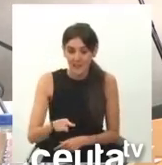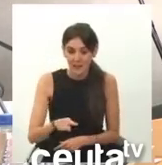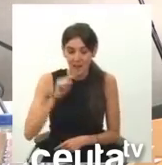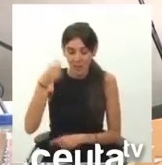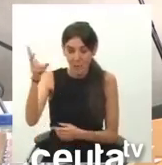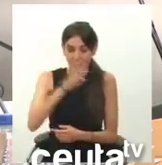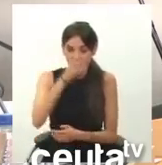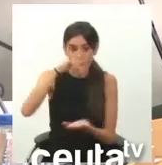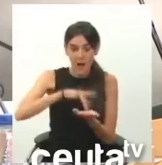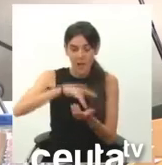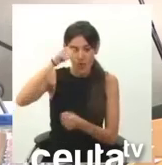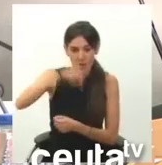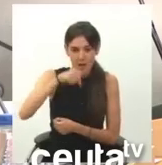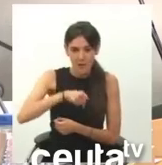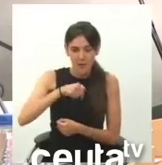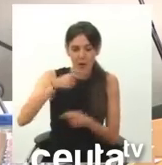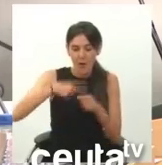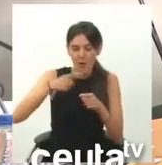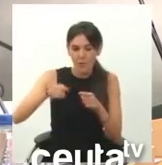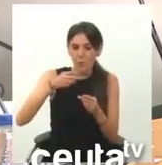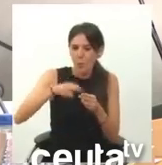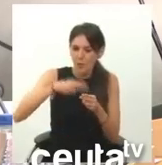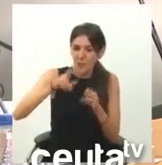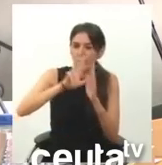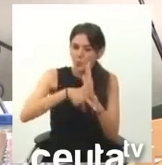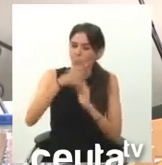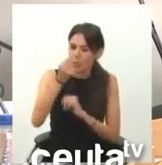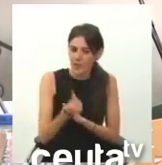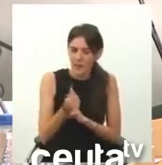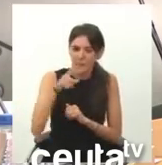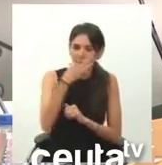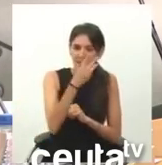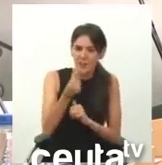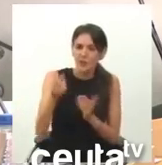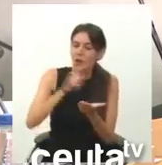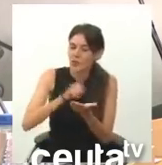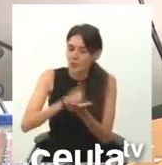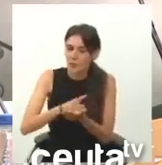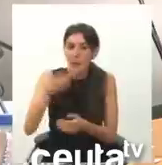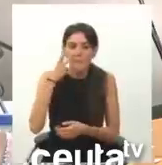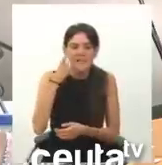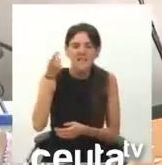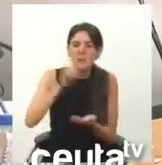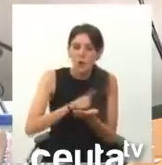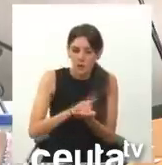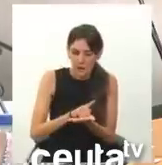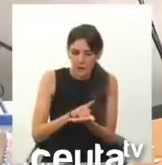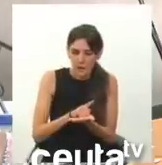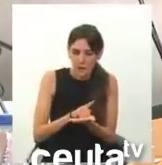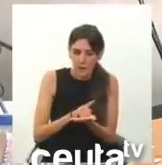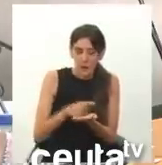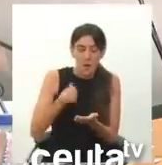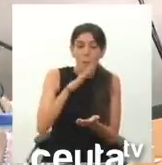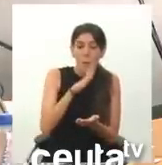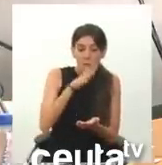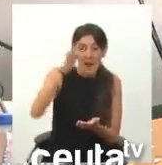vino aquí a sacar rédito político. Tardó un día, luego a los cinco días volvió a repetir la visita. Por cierto, no ha ido